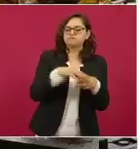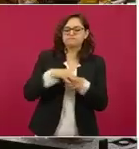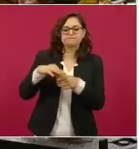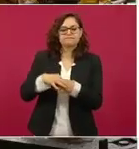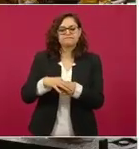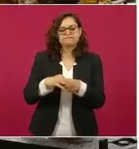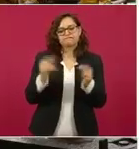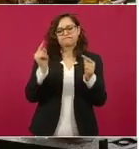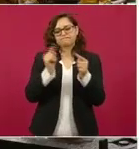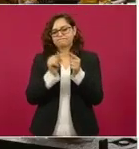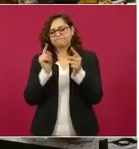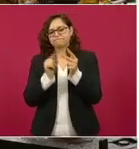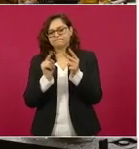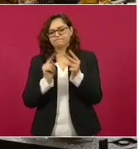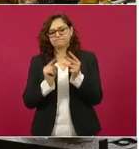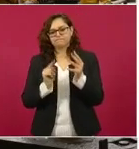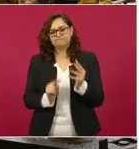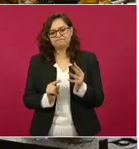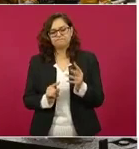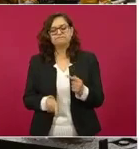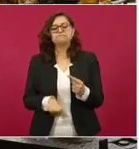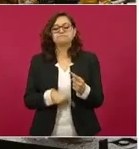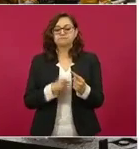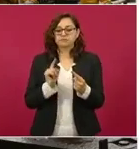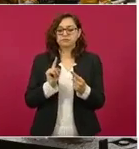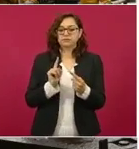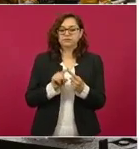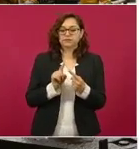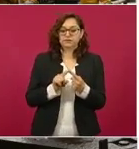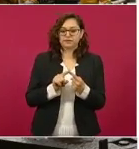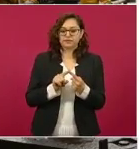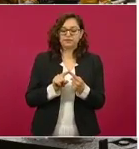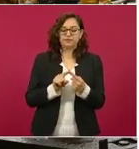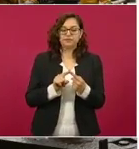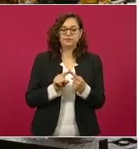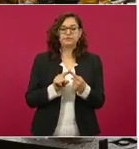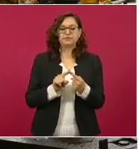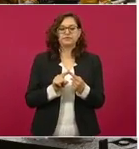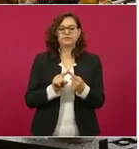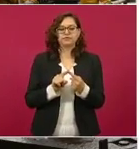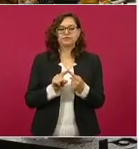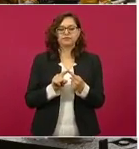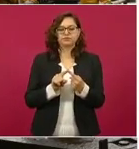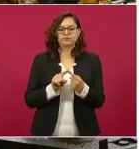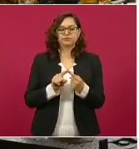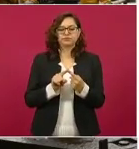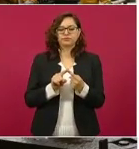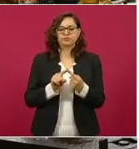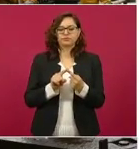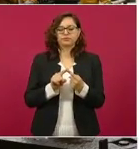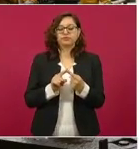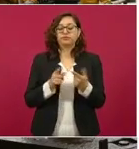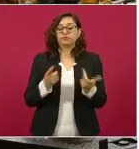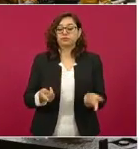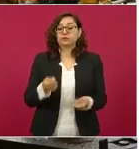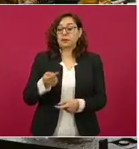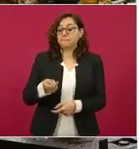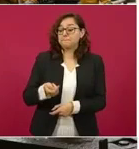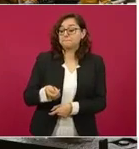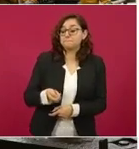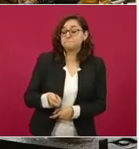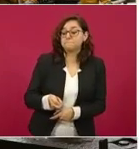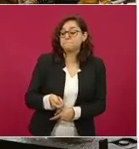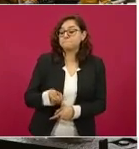primero es que, por primera vez, se está eligiendo a través del voto personal